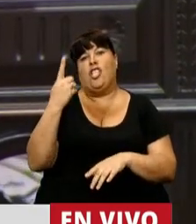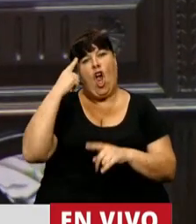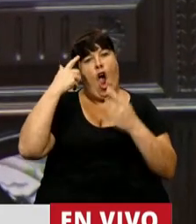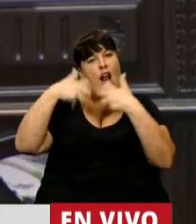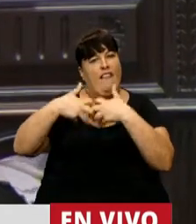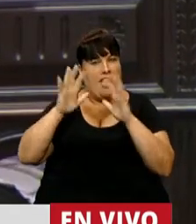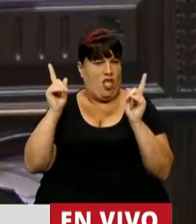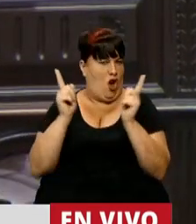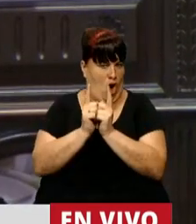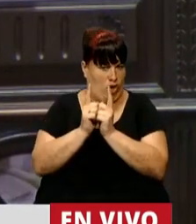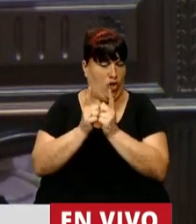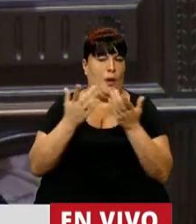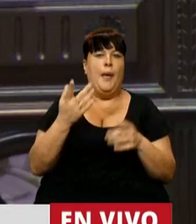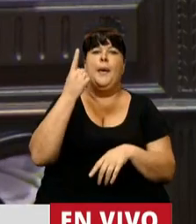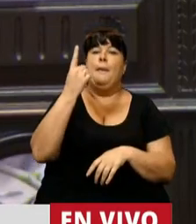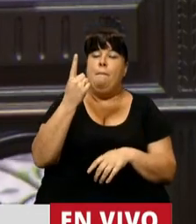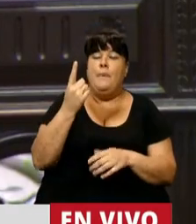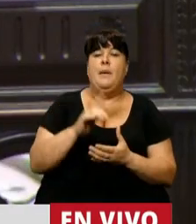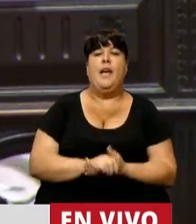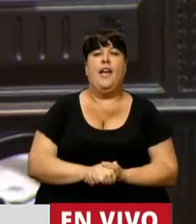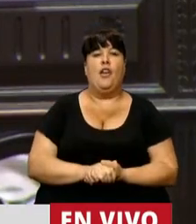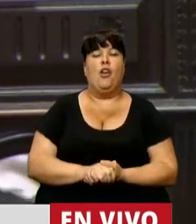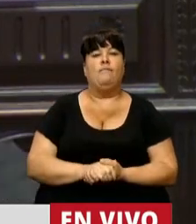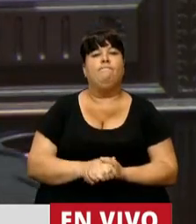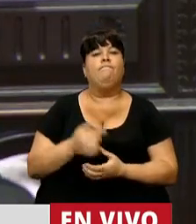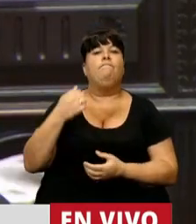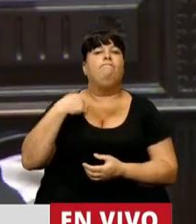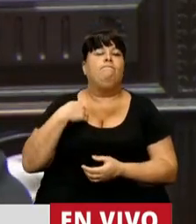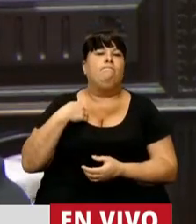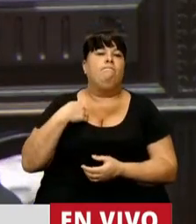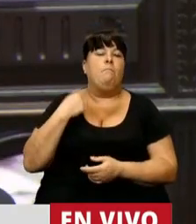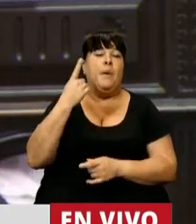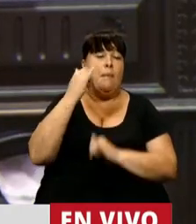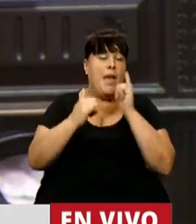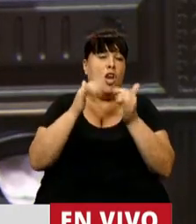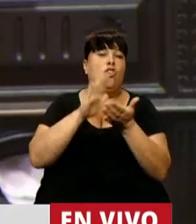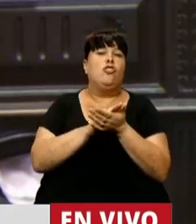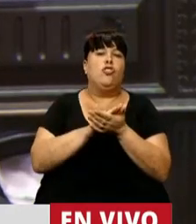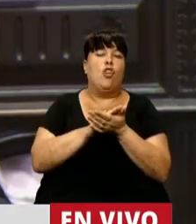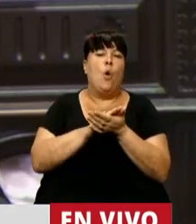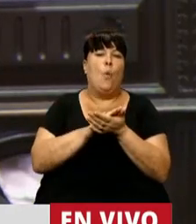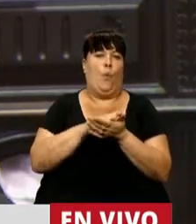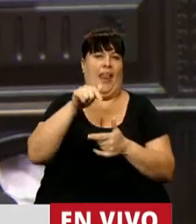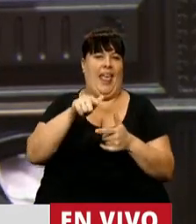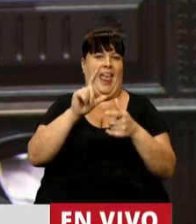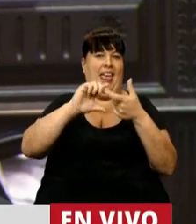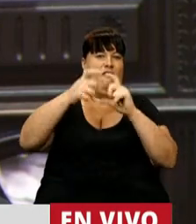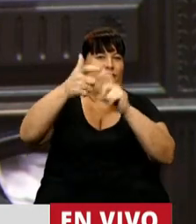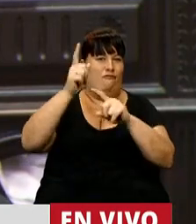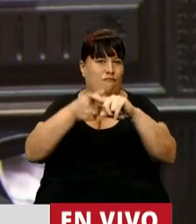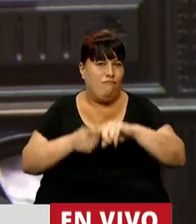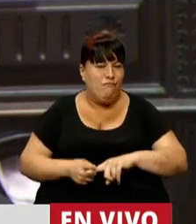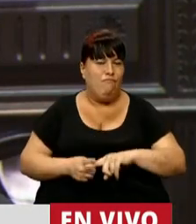reflexiones sencillas. Primero, Presidente, venimos a reivindicar esta fórmula